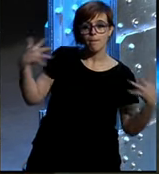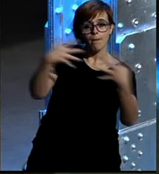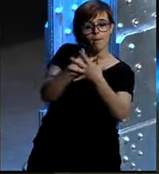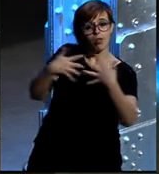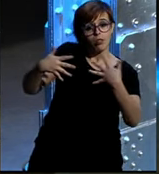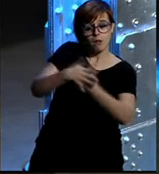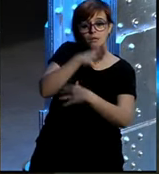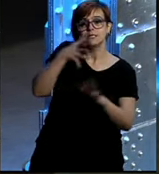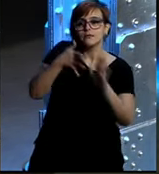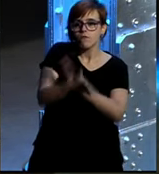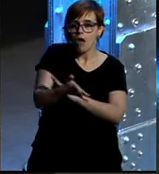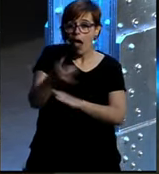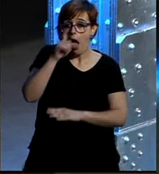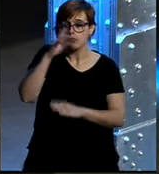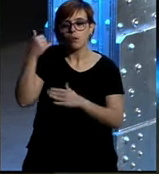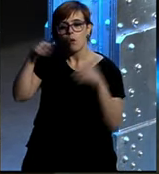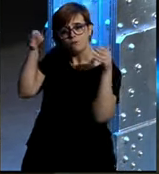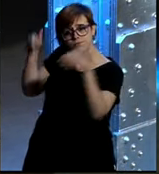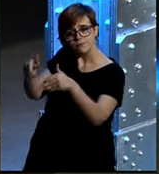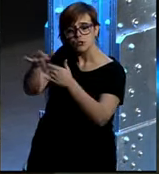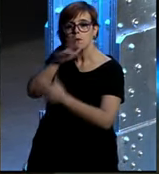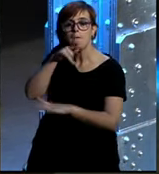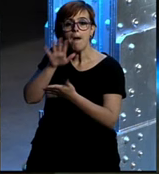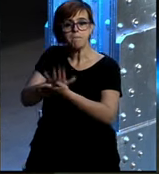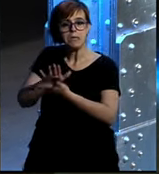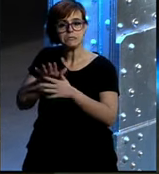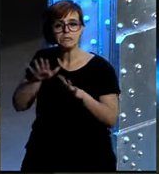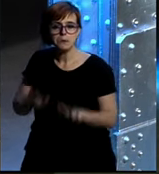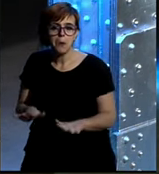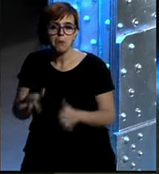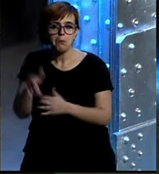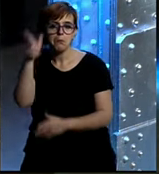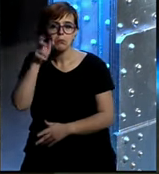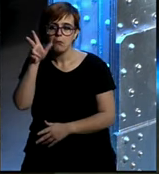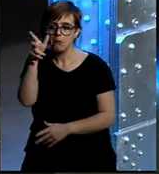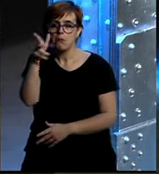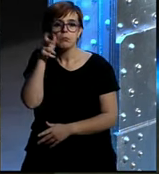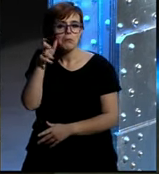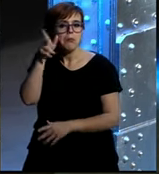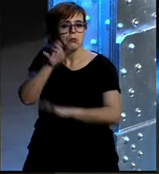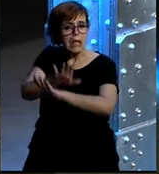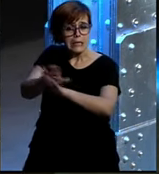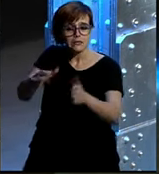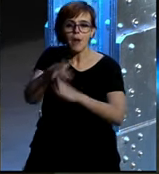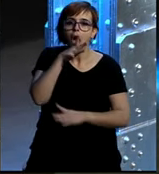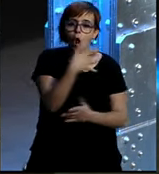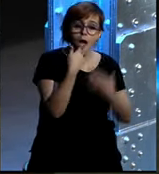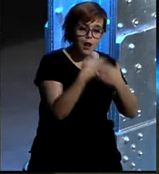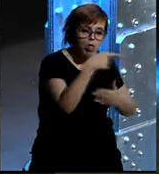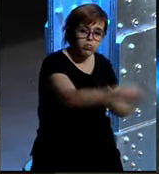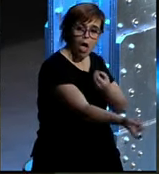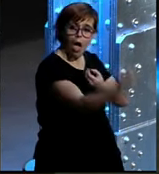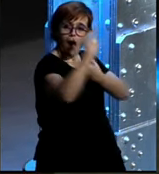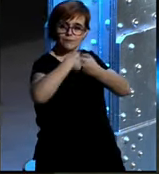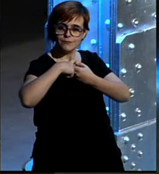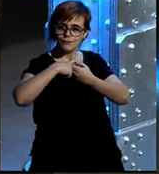de fondo es que de ser sujetos pasivos estamos convirtiéndonos en sujetos activos tanto los medios de comunicación y